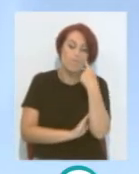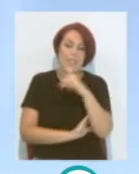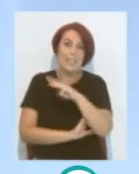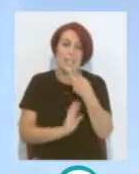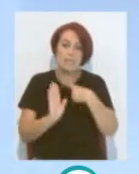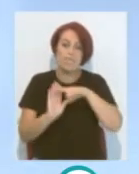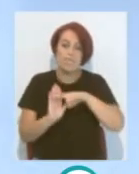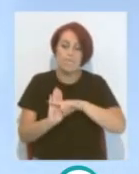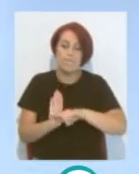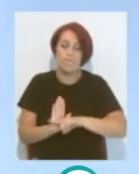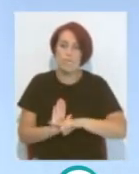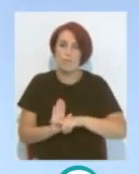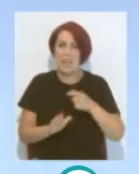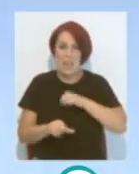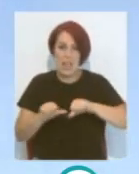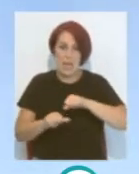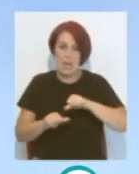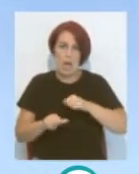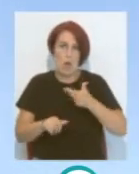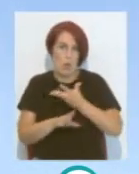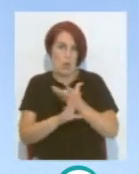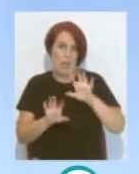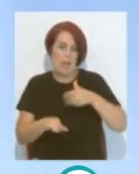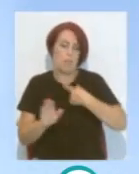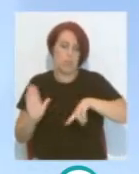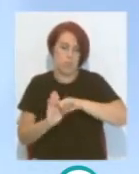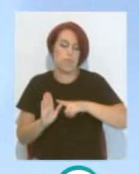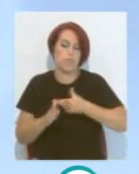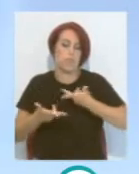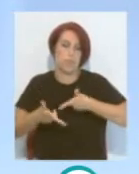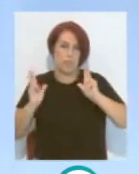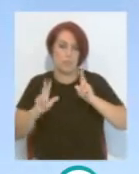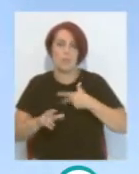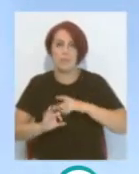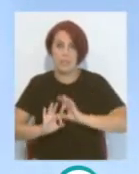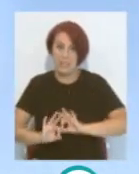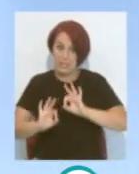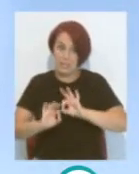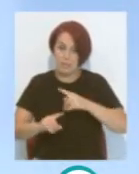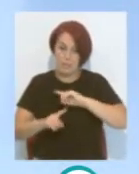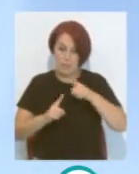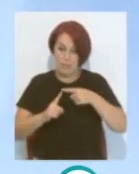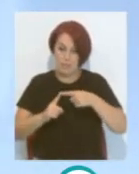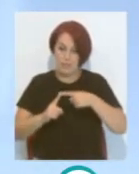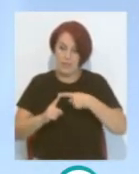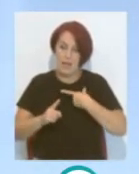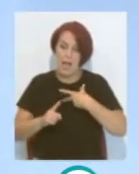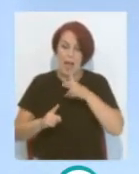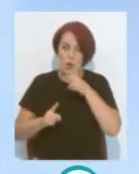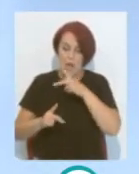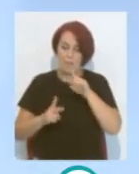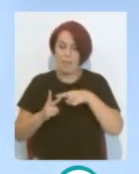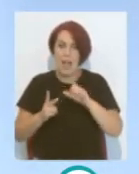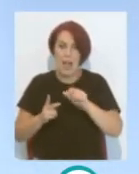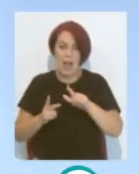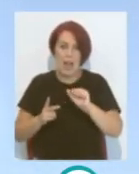inscriptos O sea que la Liga ha permitido Las inscripciones De los jugadores del Cádiz Concretamente La primera fue La de Jaroyan Y la de